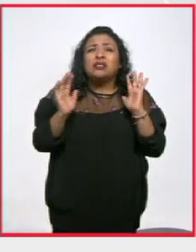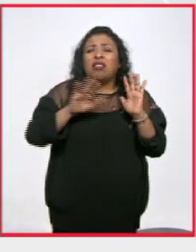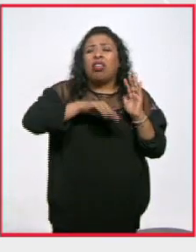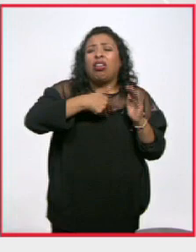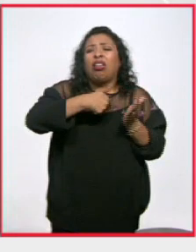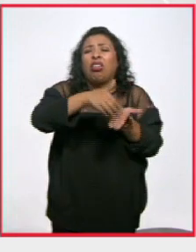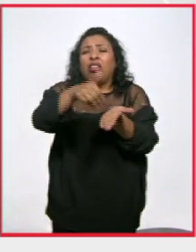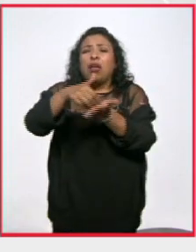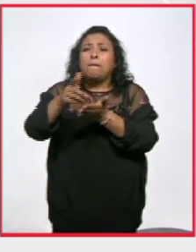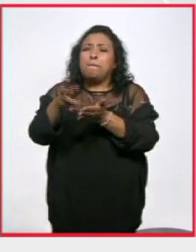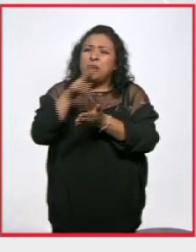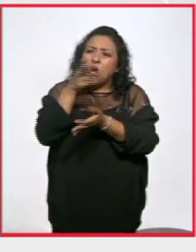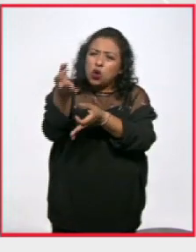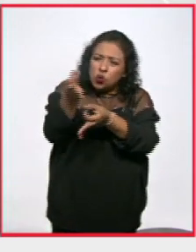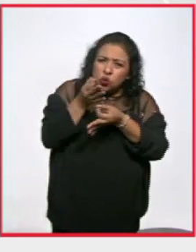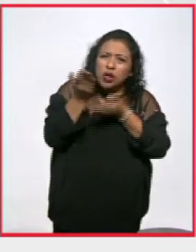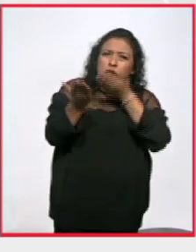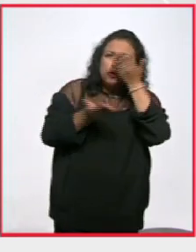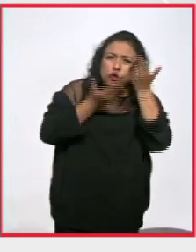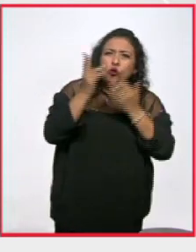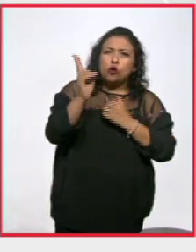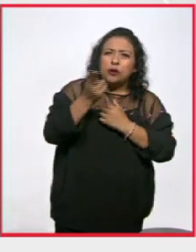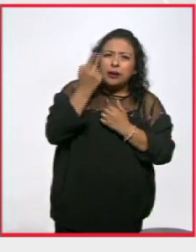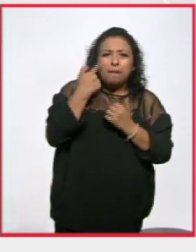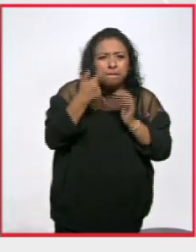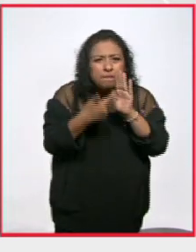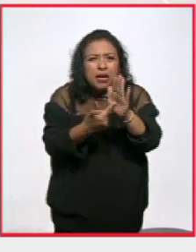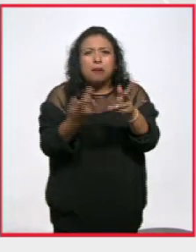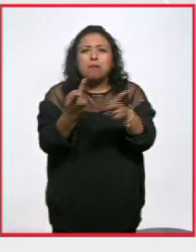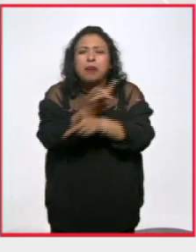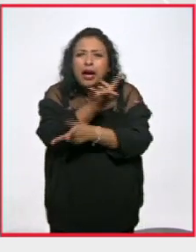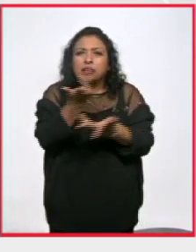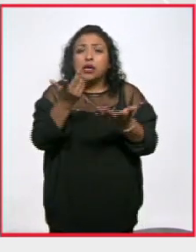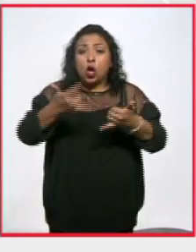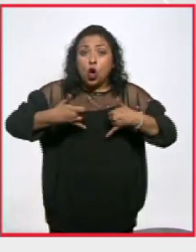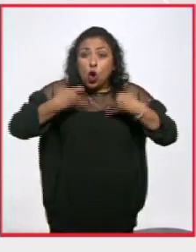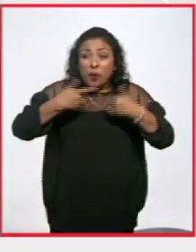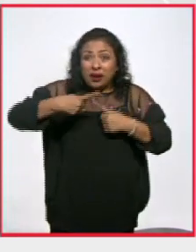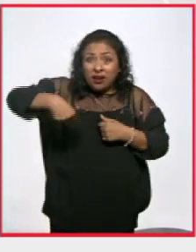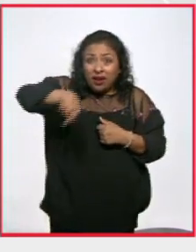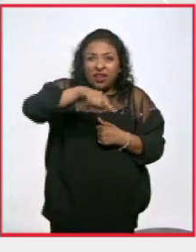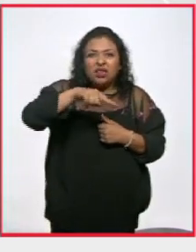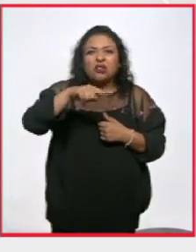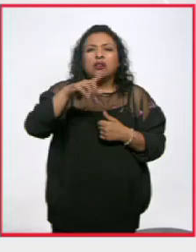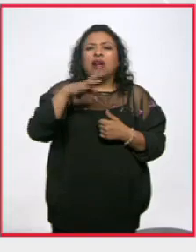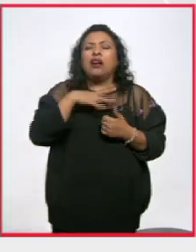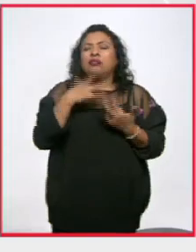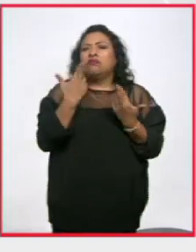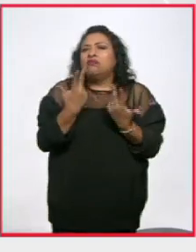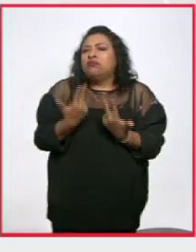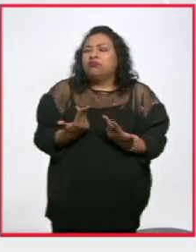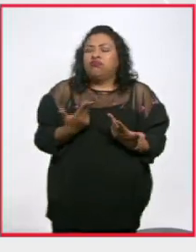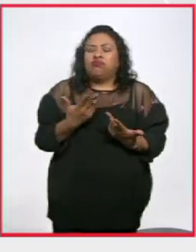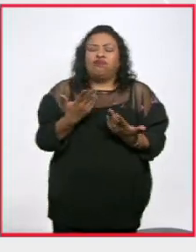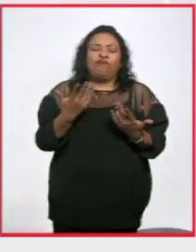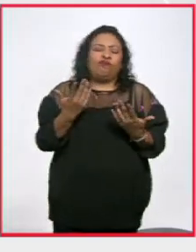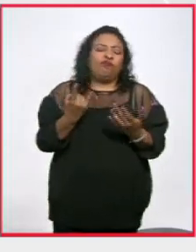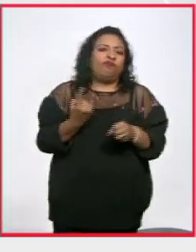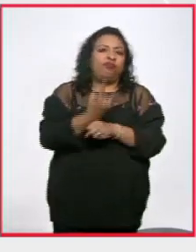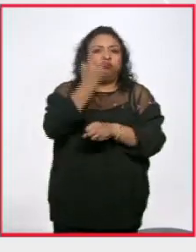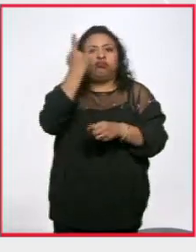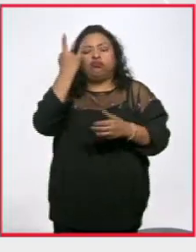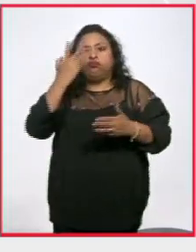atraerlos al estudio a la universidad lo que está pasando es que estos jóvenes están en la desazón el desencanto la